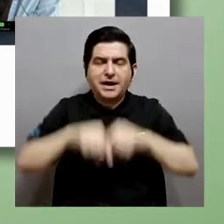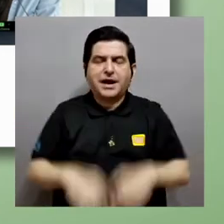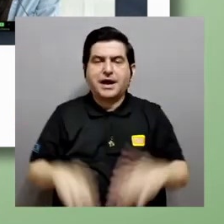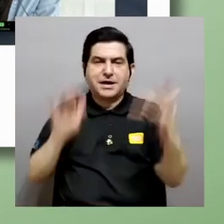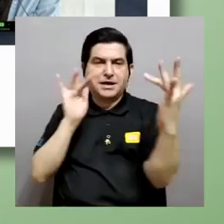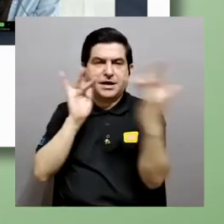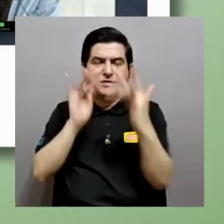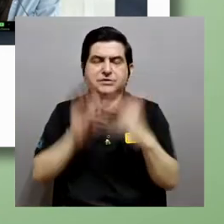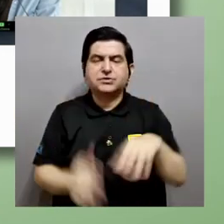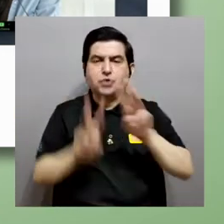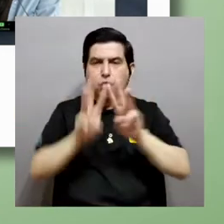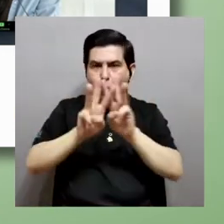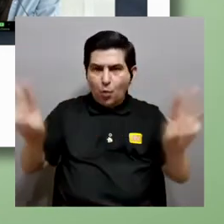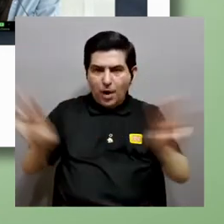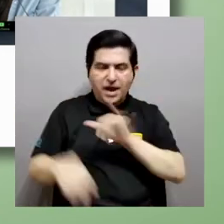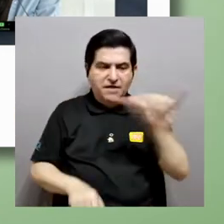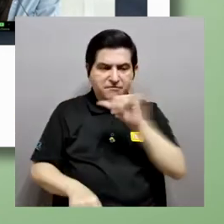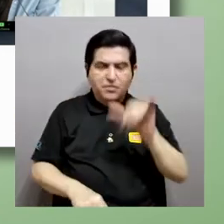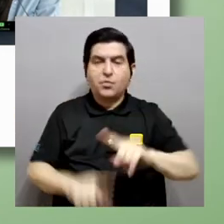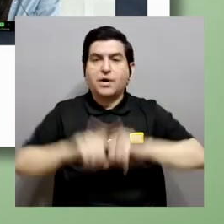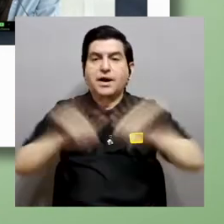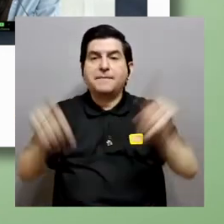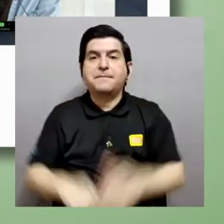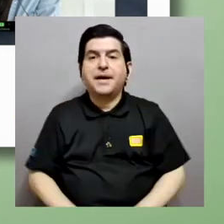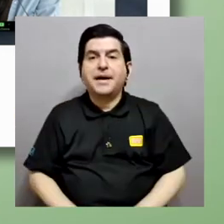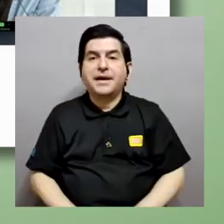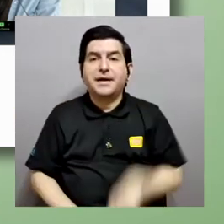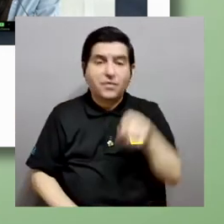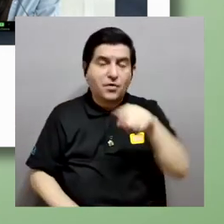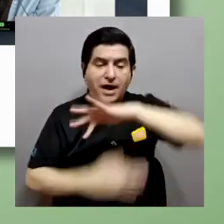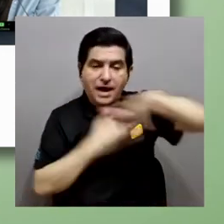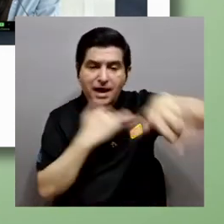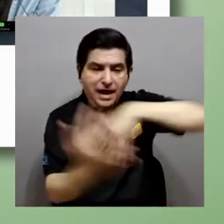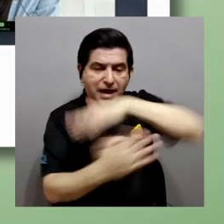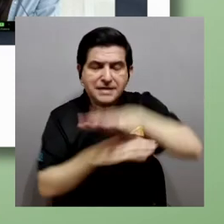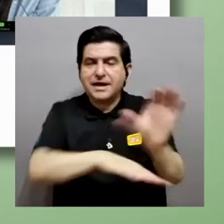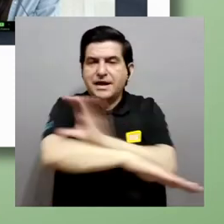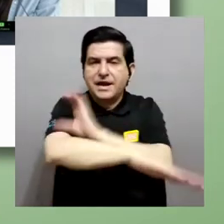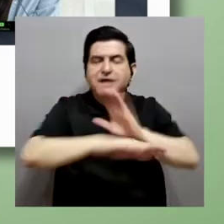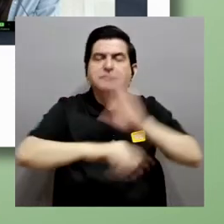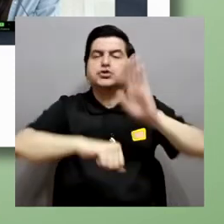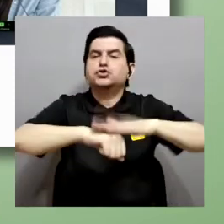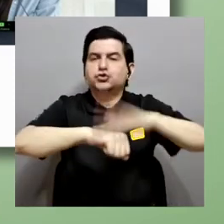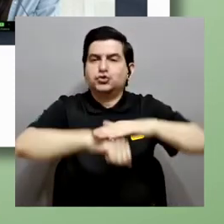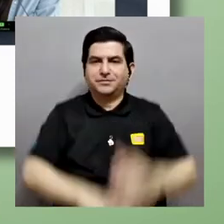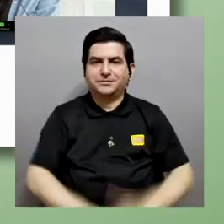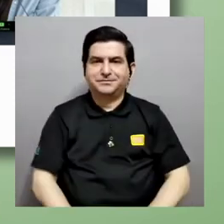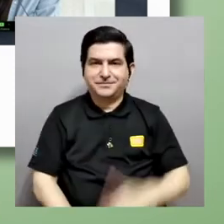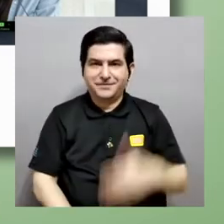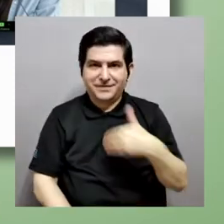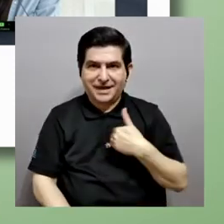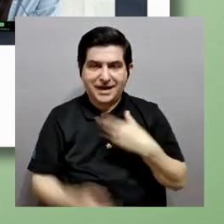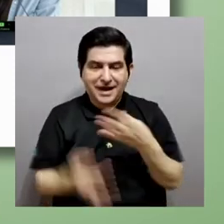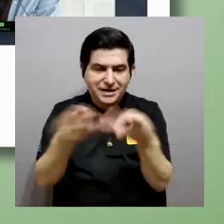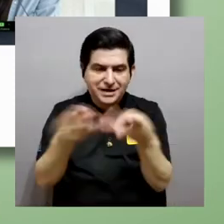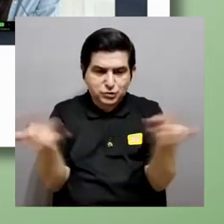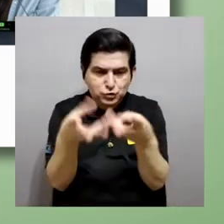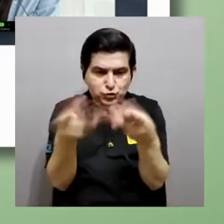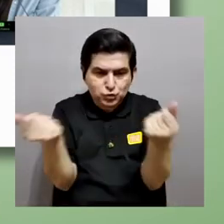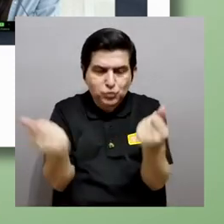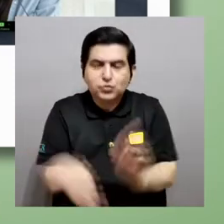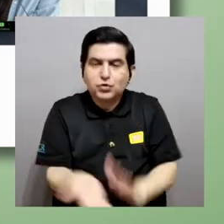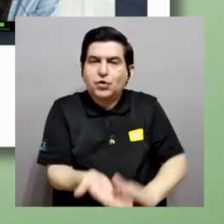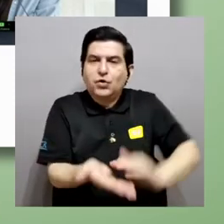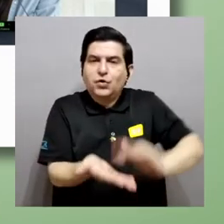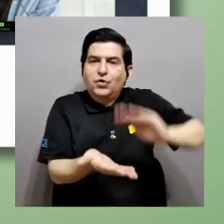básicamente desarrolla la misma intervención pero a través de interacciones que pueden suceder en una computadora. Así que tenemos soluciones